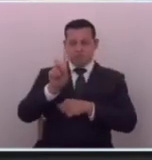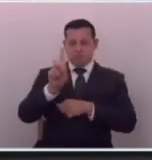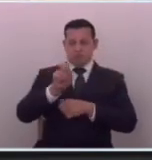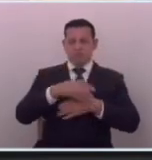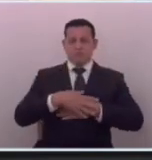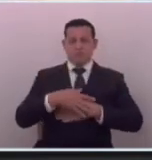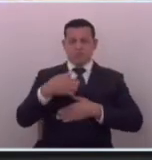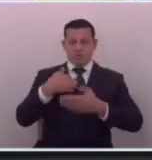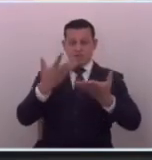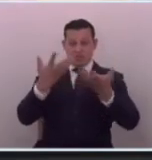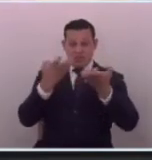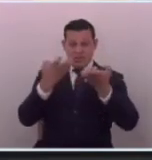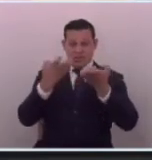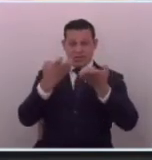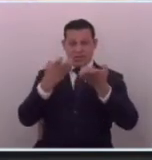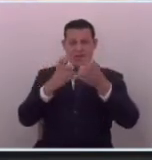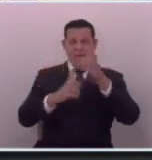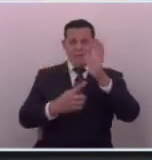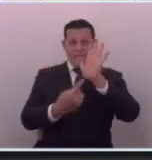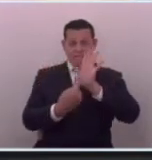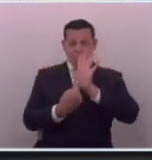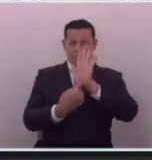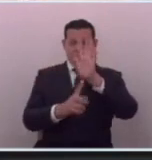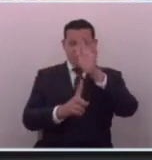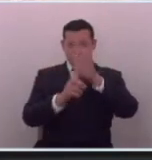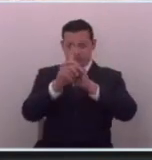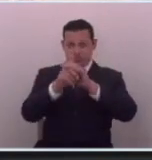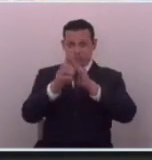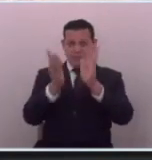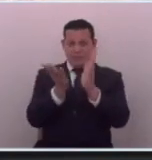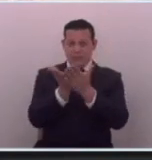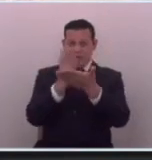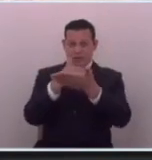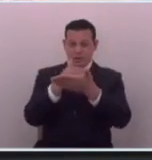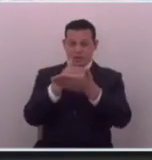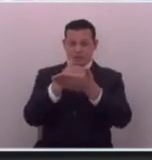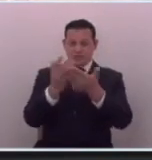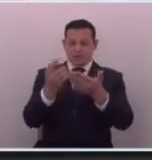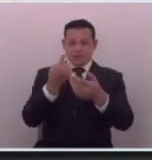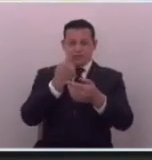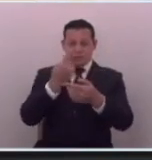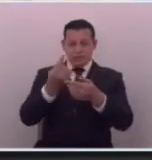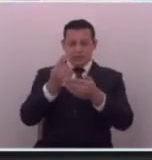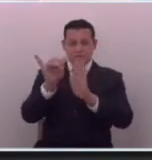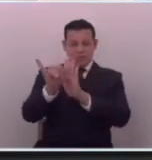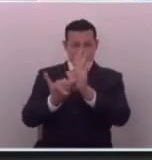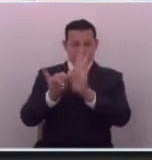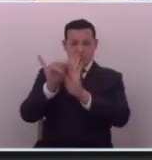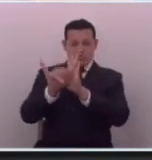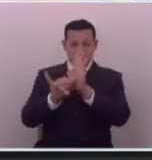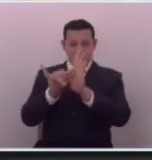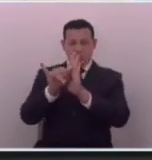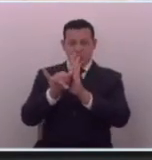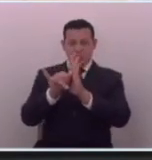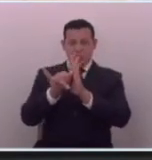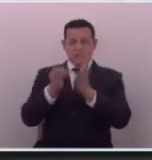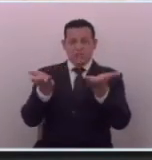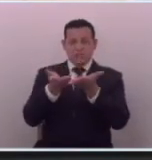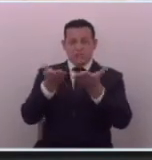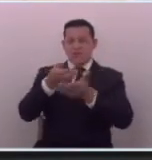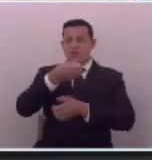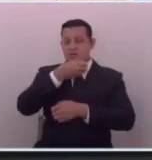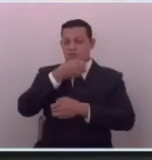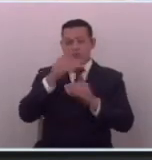yo quiero que existan más canales más periódicos y más youtubers también más creadores de contenido